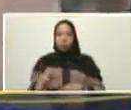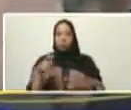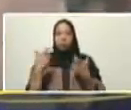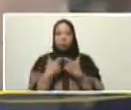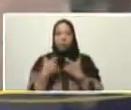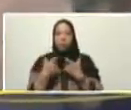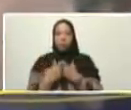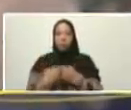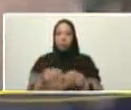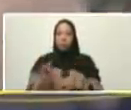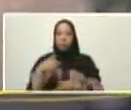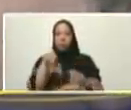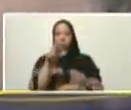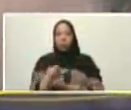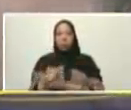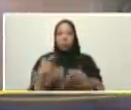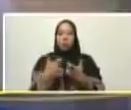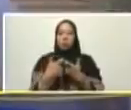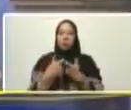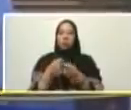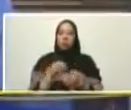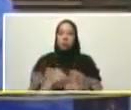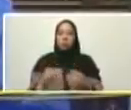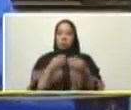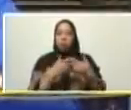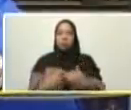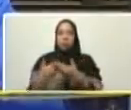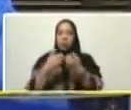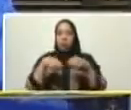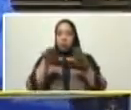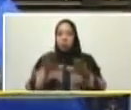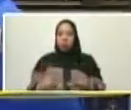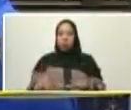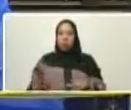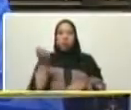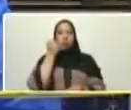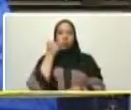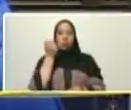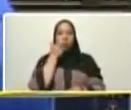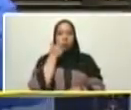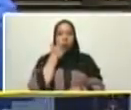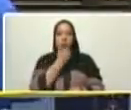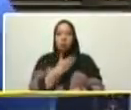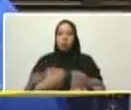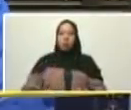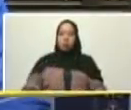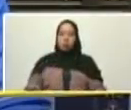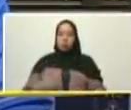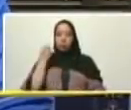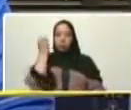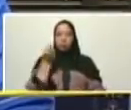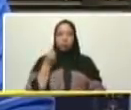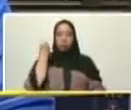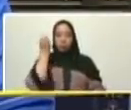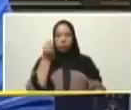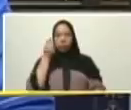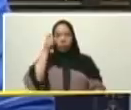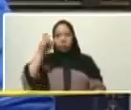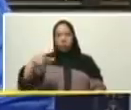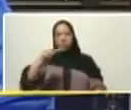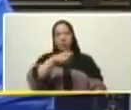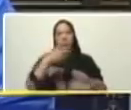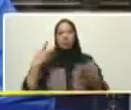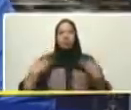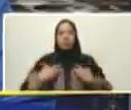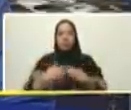que no se retira que no se va a la retaguardia que no abandona que no renuncia que no traiciona creo en ese pueblo en el pueblo que ha